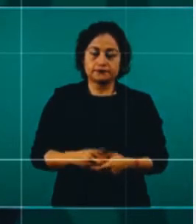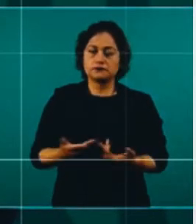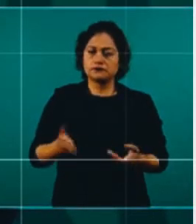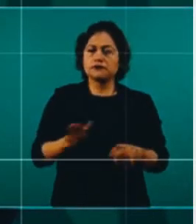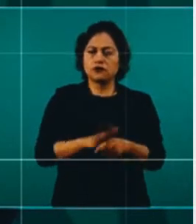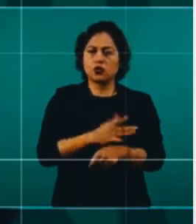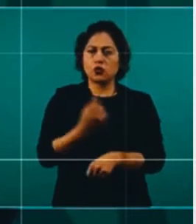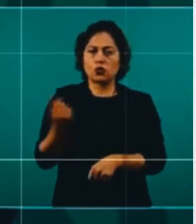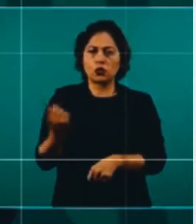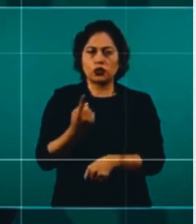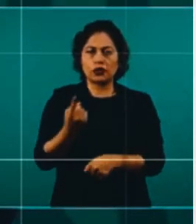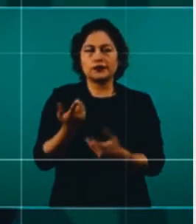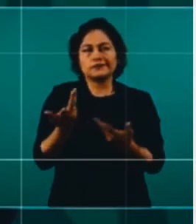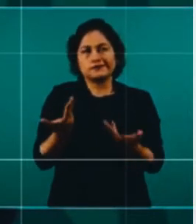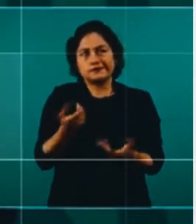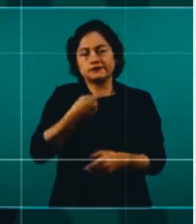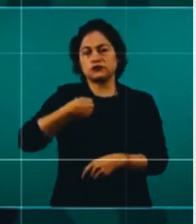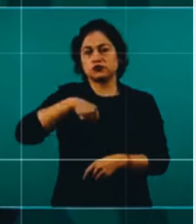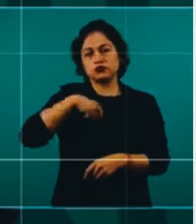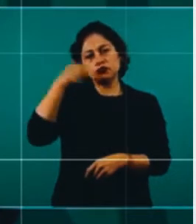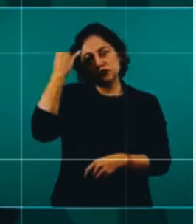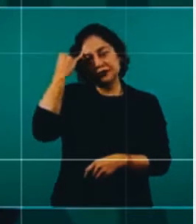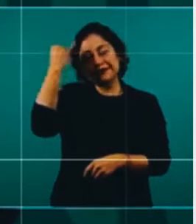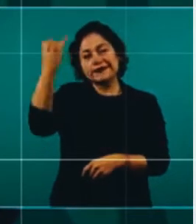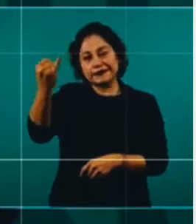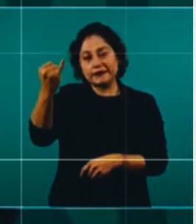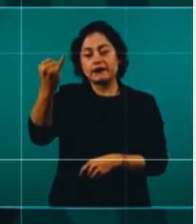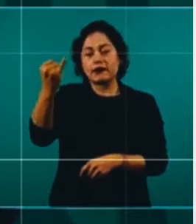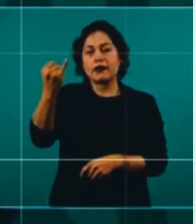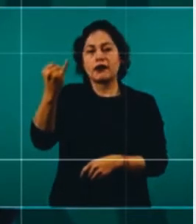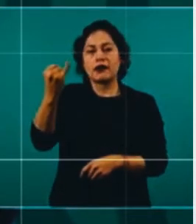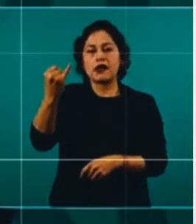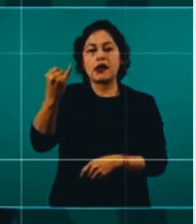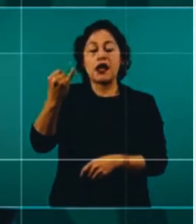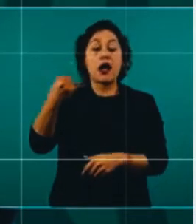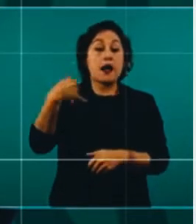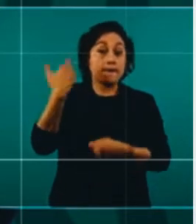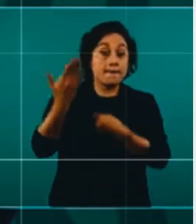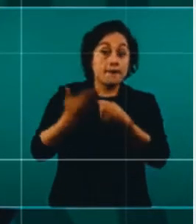dejar a las nuevas generaciones